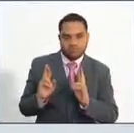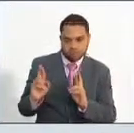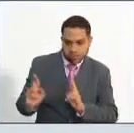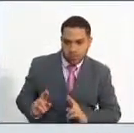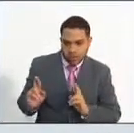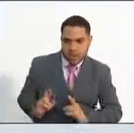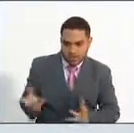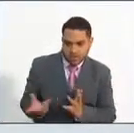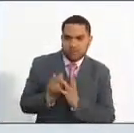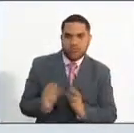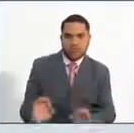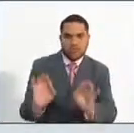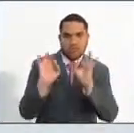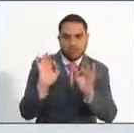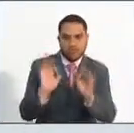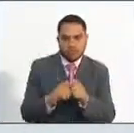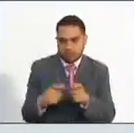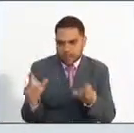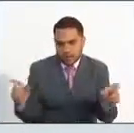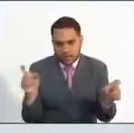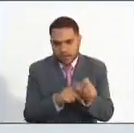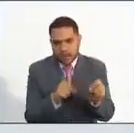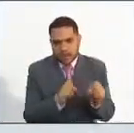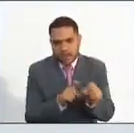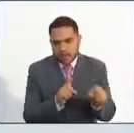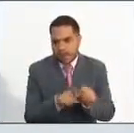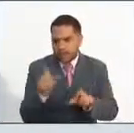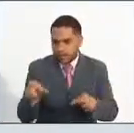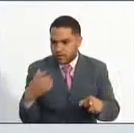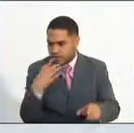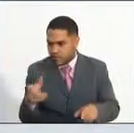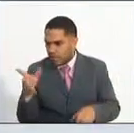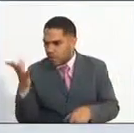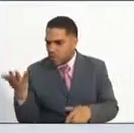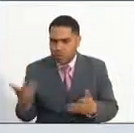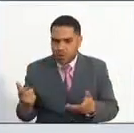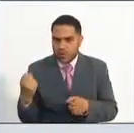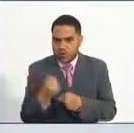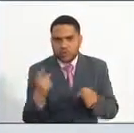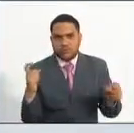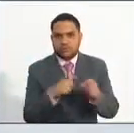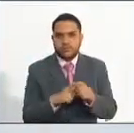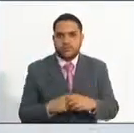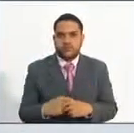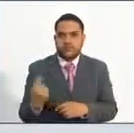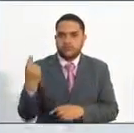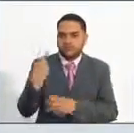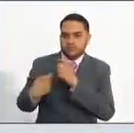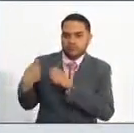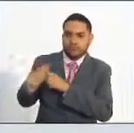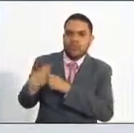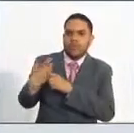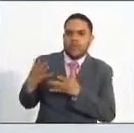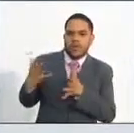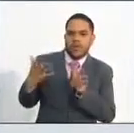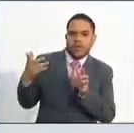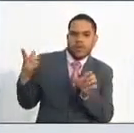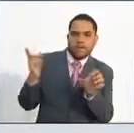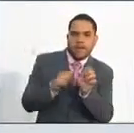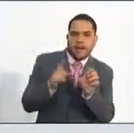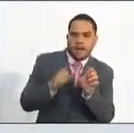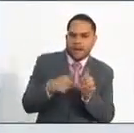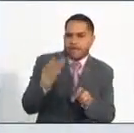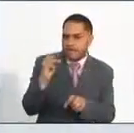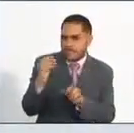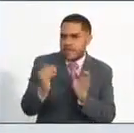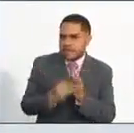vinculación de vacantes a través de concursos de méritos. Podemos decir que en el último año hemos provisto más de 30 mil empleos